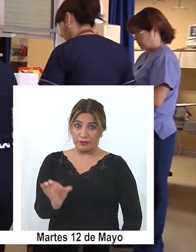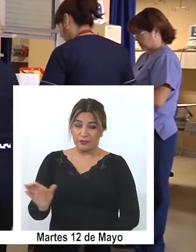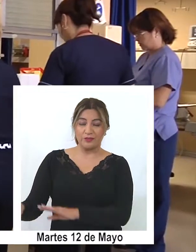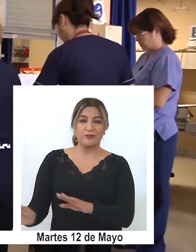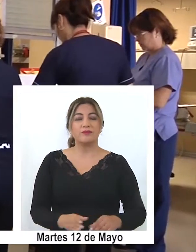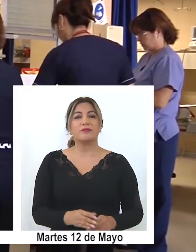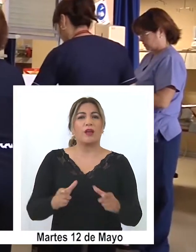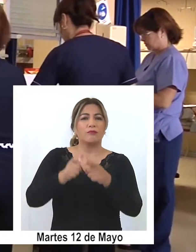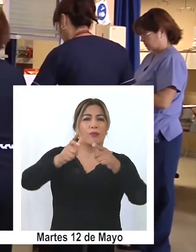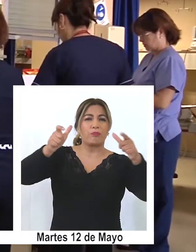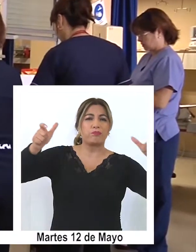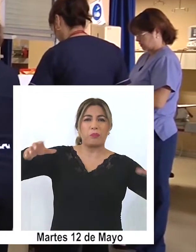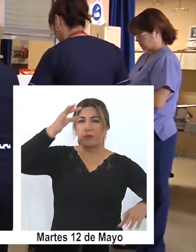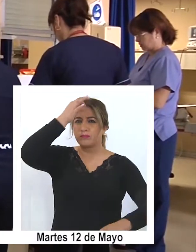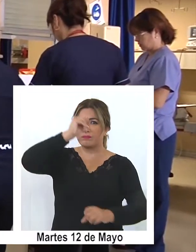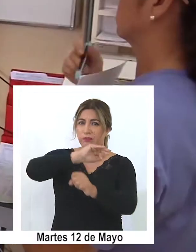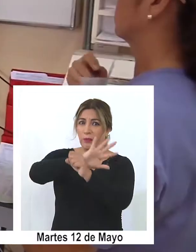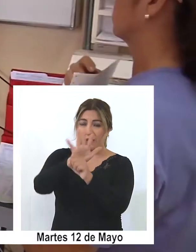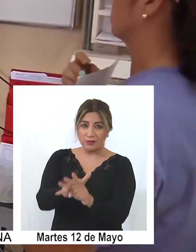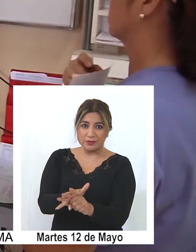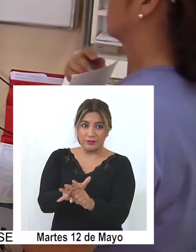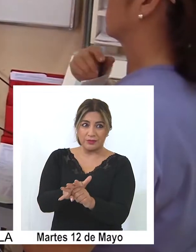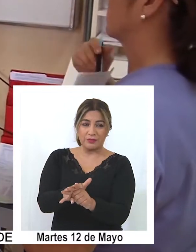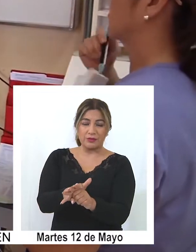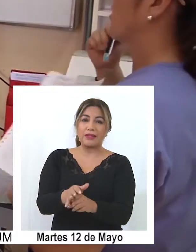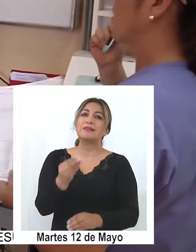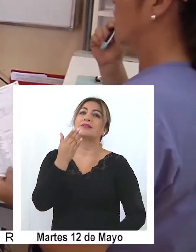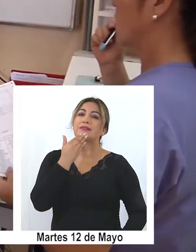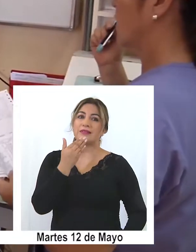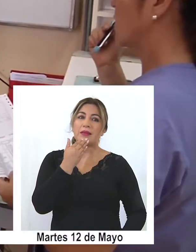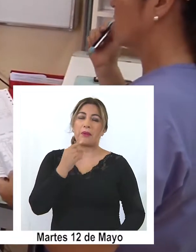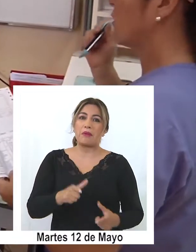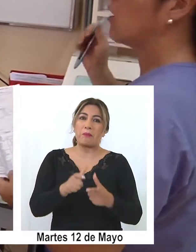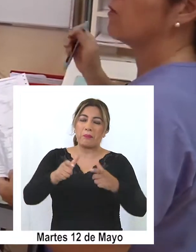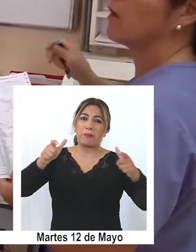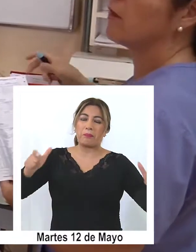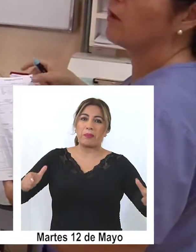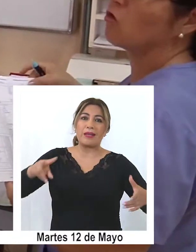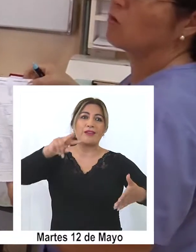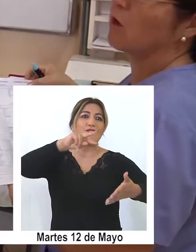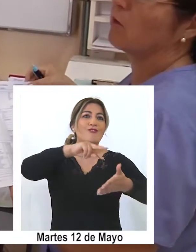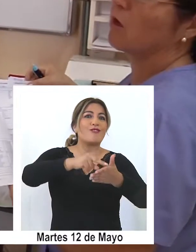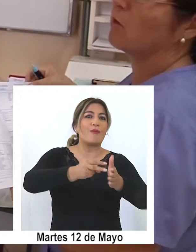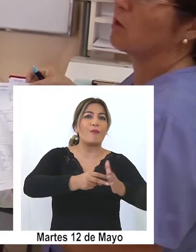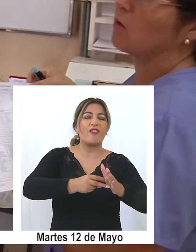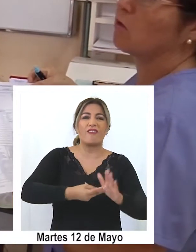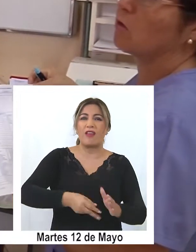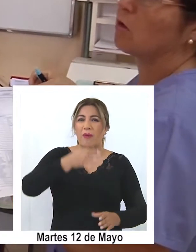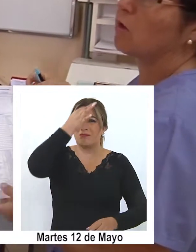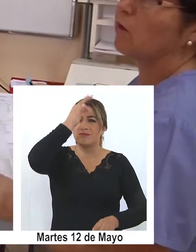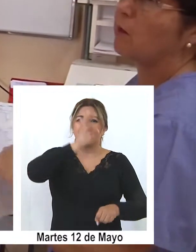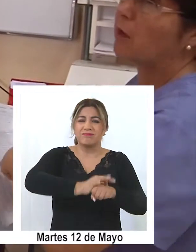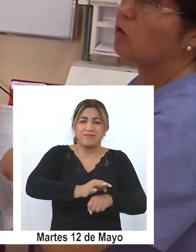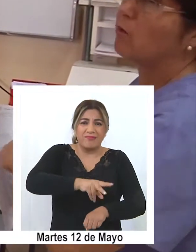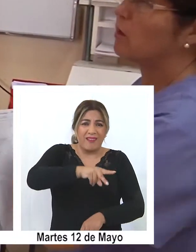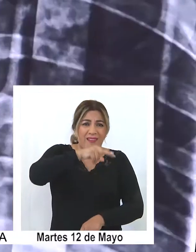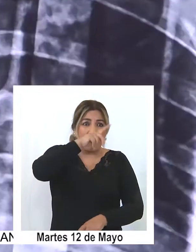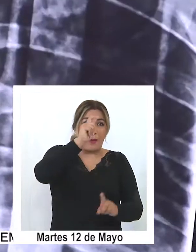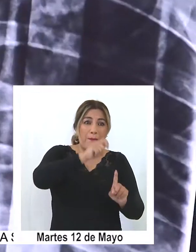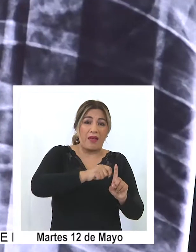Este aumento de casos de coronavirus, sumado al aumento en la circulación de virus respiratorios estacionales,